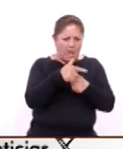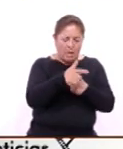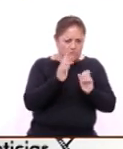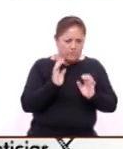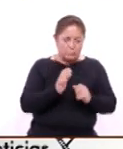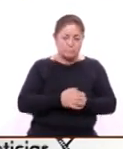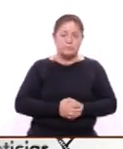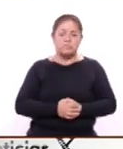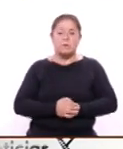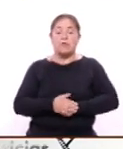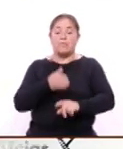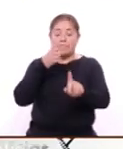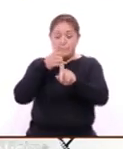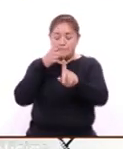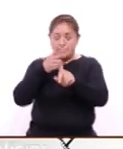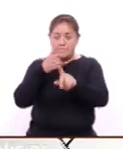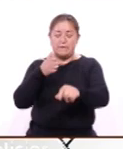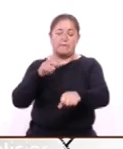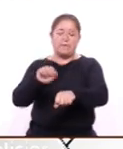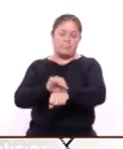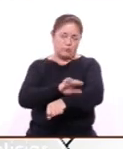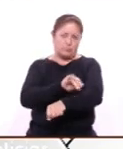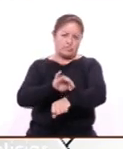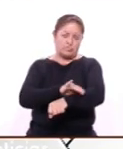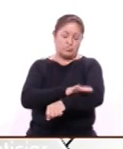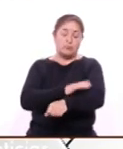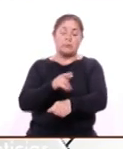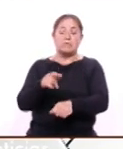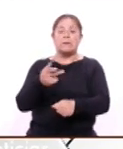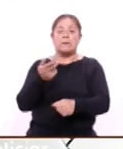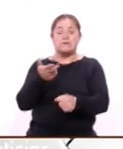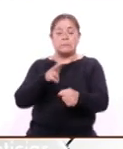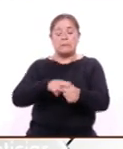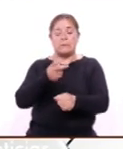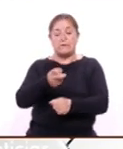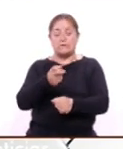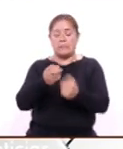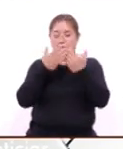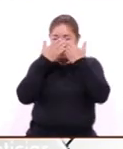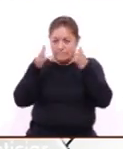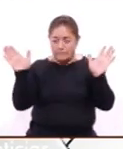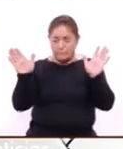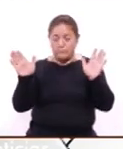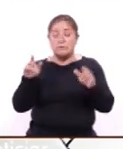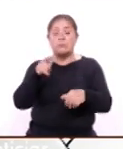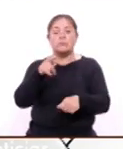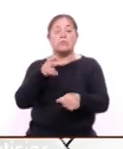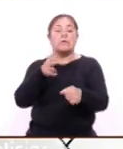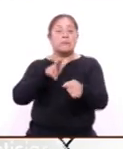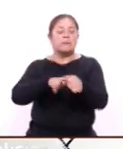las situaciones emocionales, abrimos esta clínica especializada con todos los